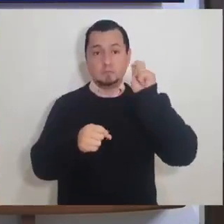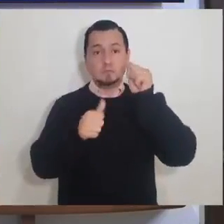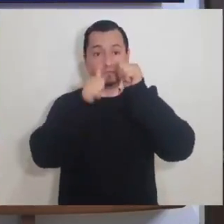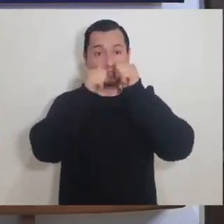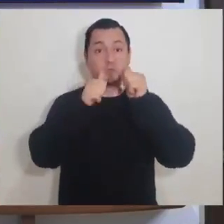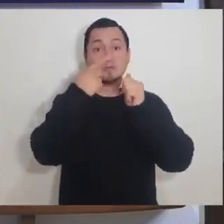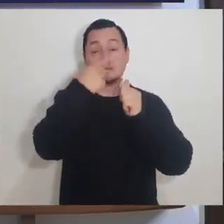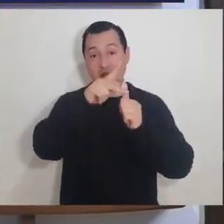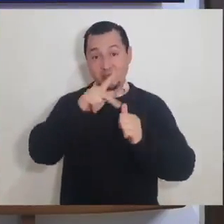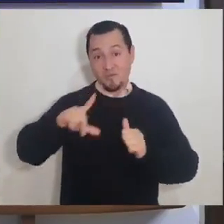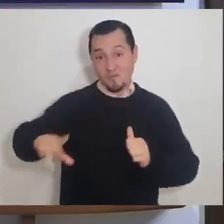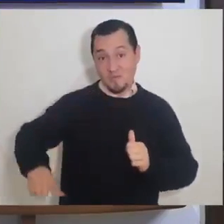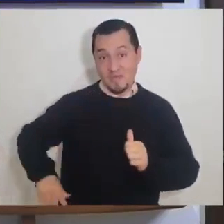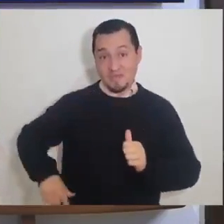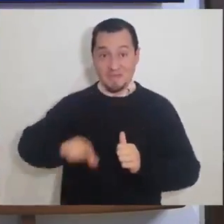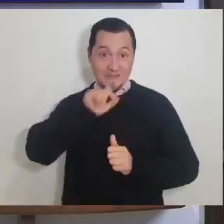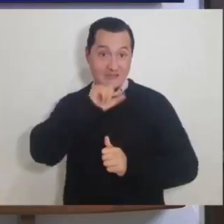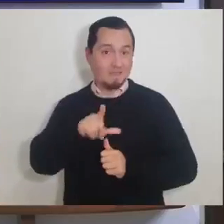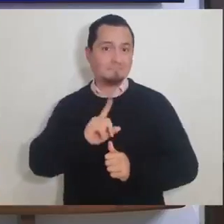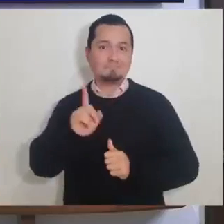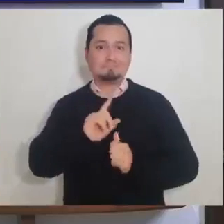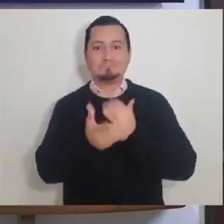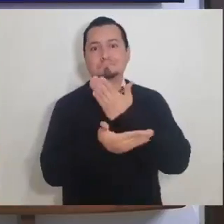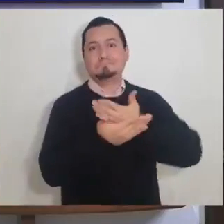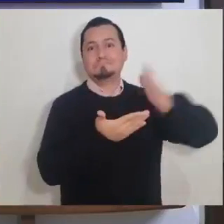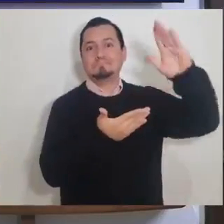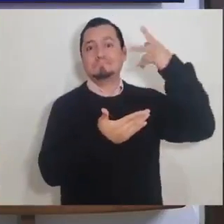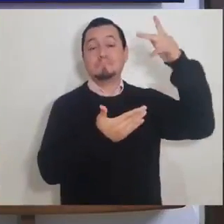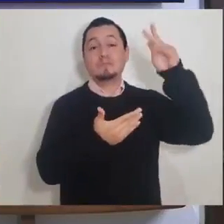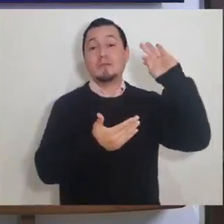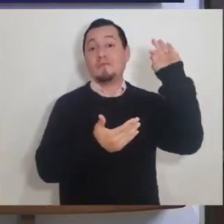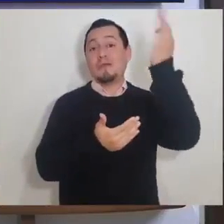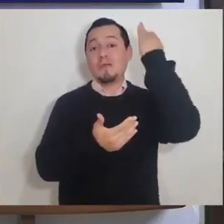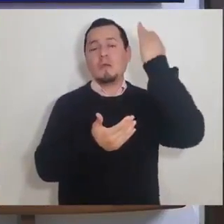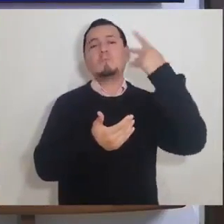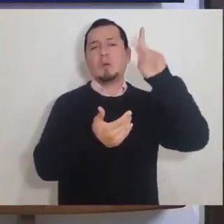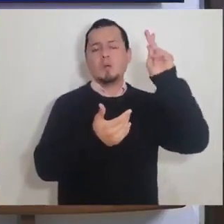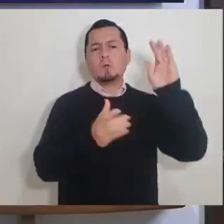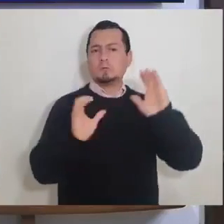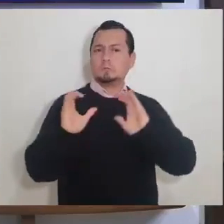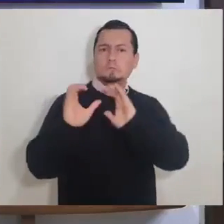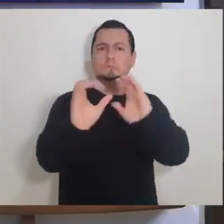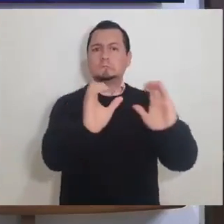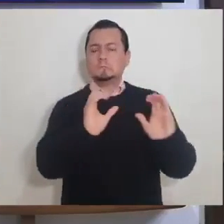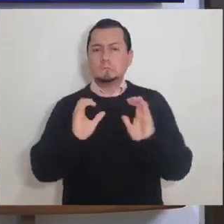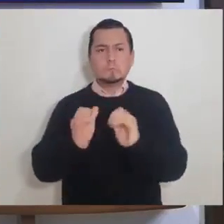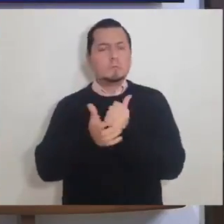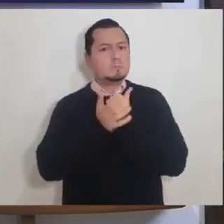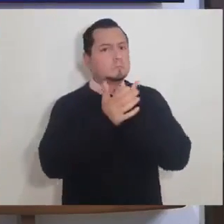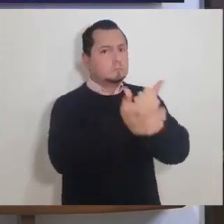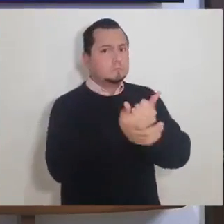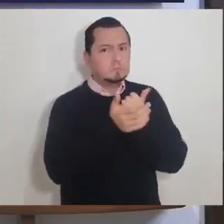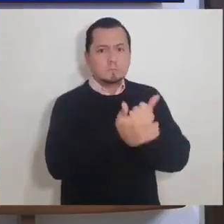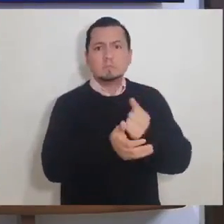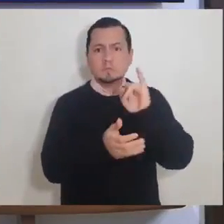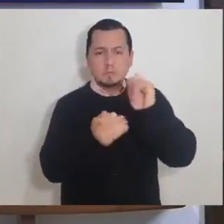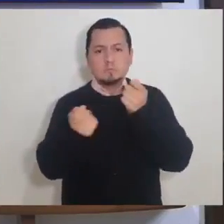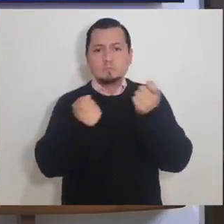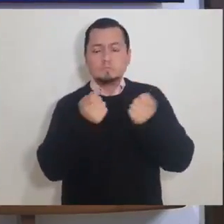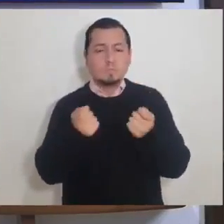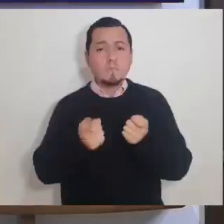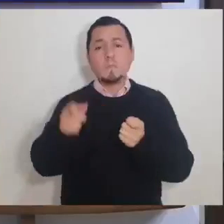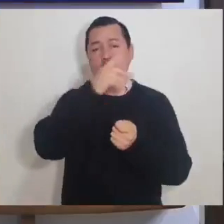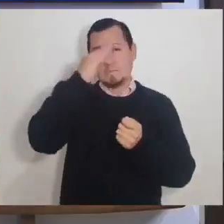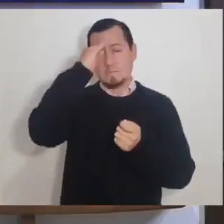que no depende del gobierno de Jalisco. Sin embargo, es una institución que cuida a los jaliscienses. Por ello, hemos tomado la decisión de que aunque